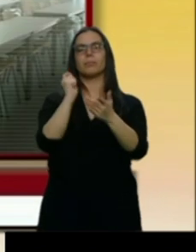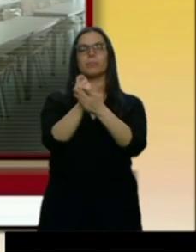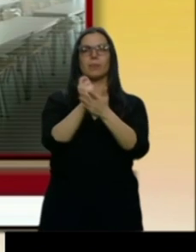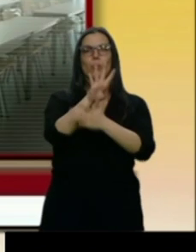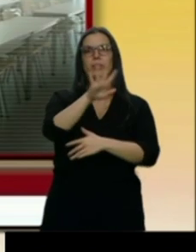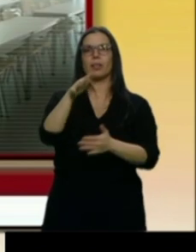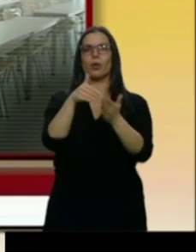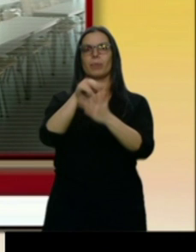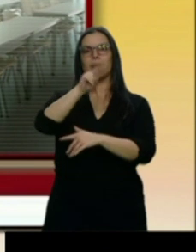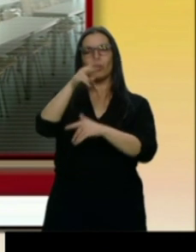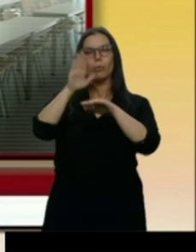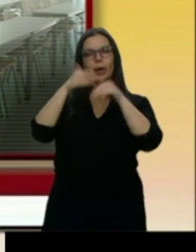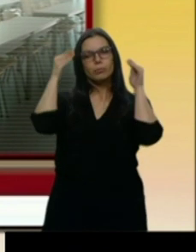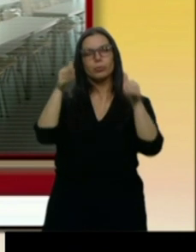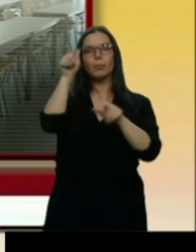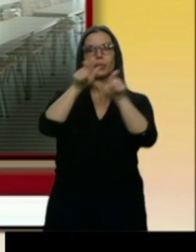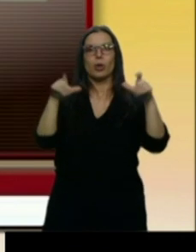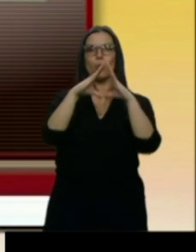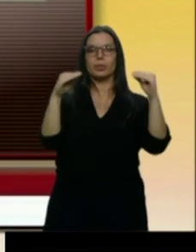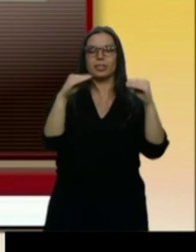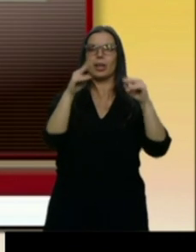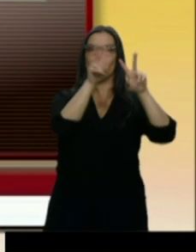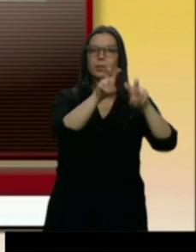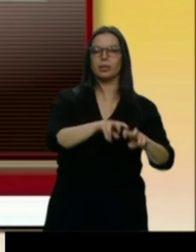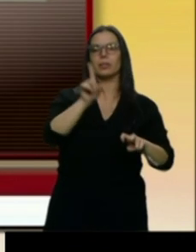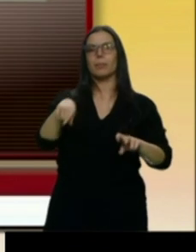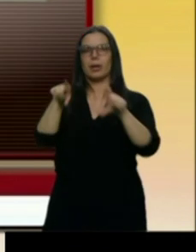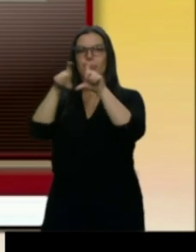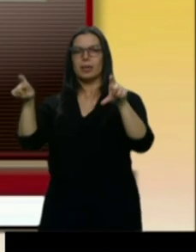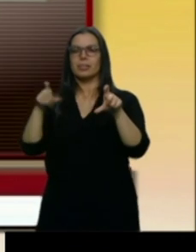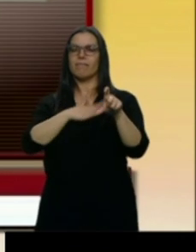universitarios y empresas con interés en desarrollar proyectos conjuntos de I+.